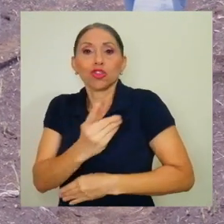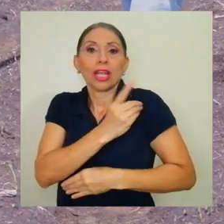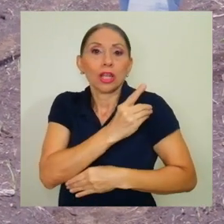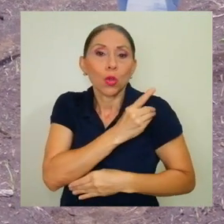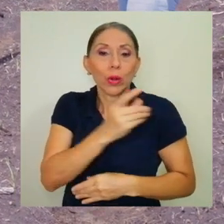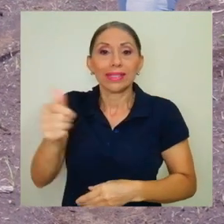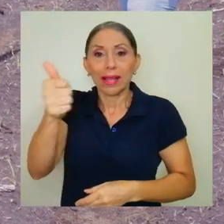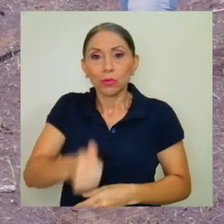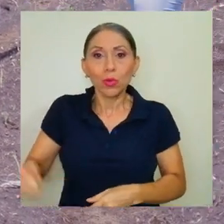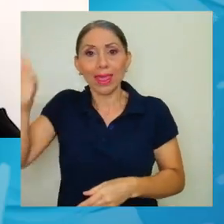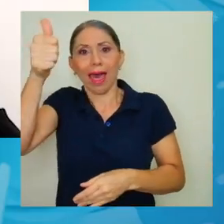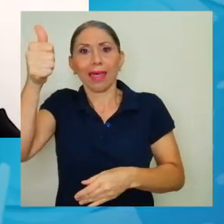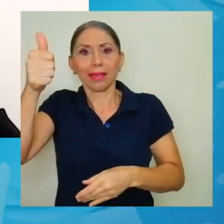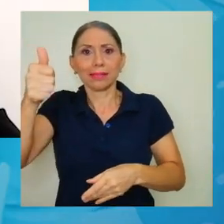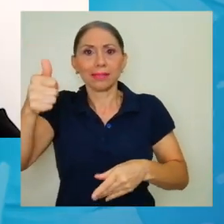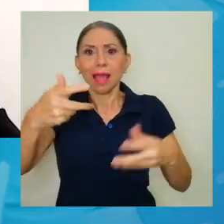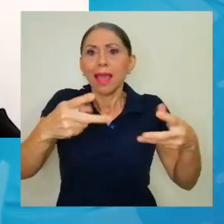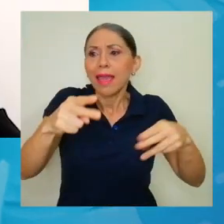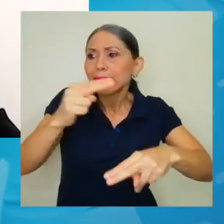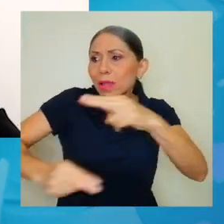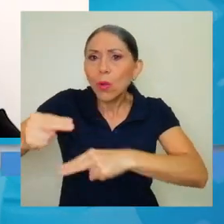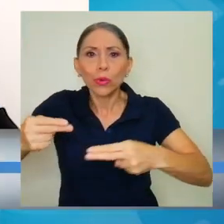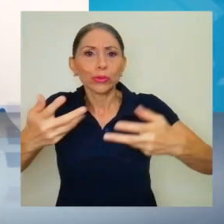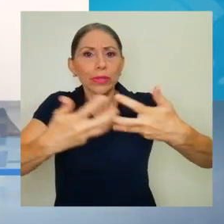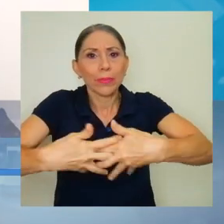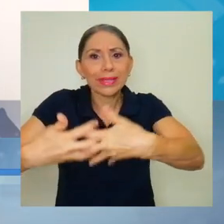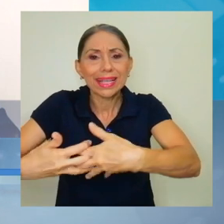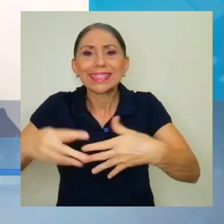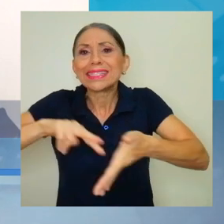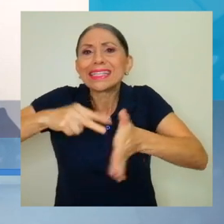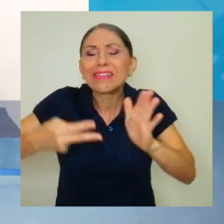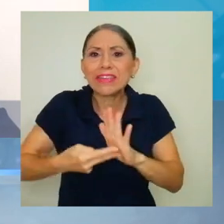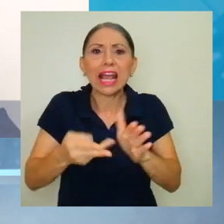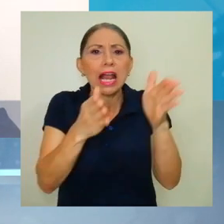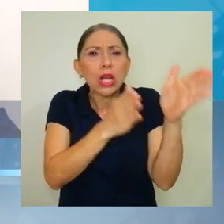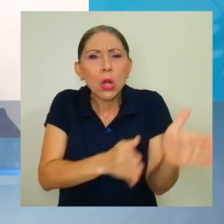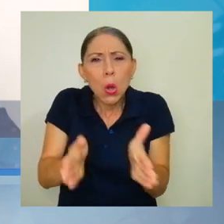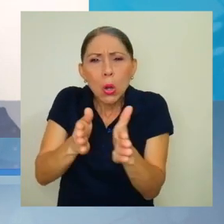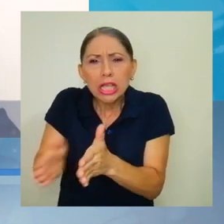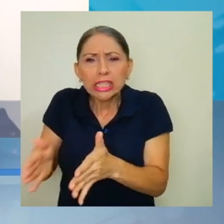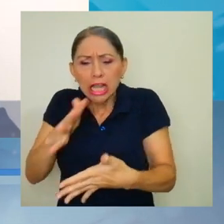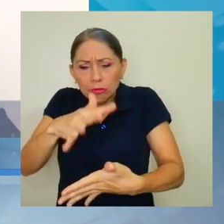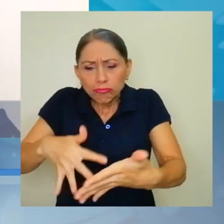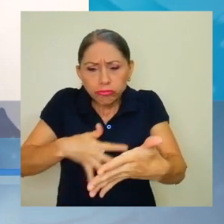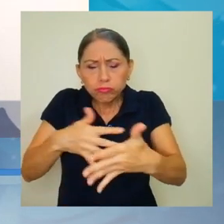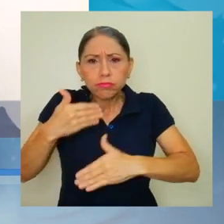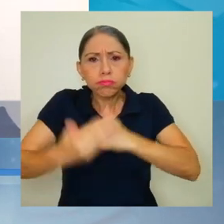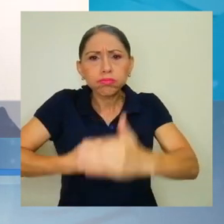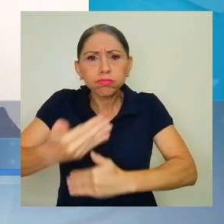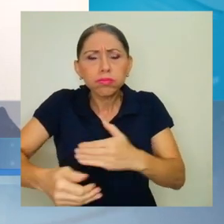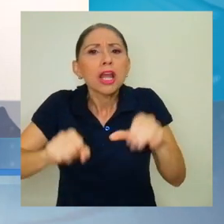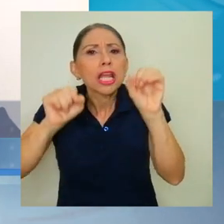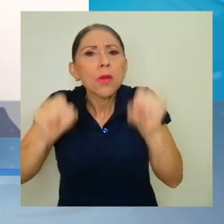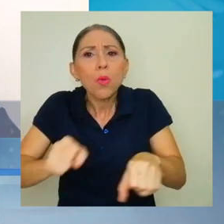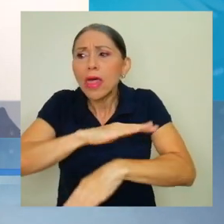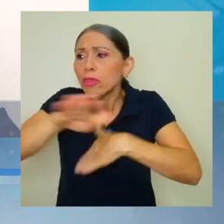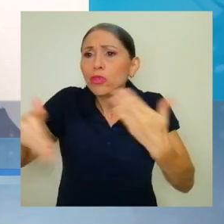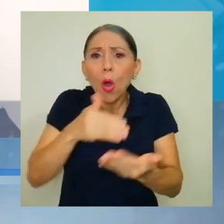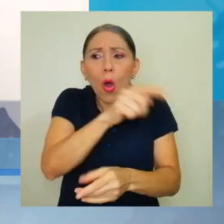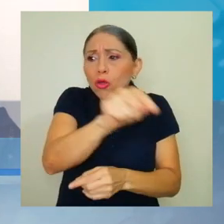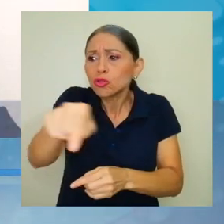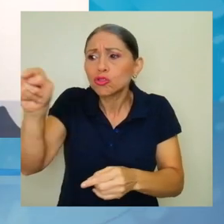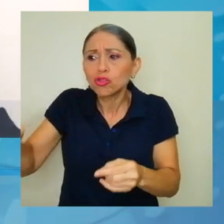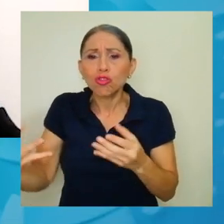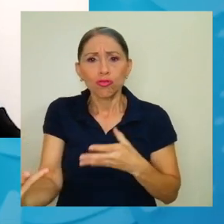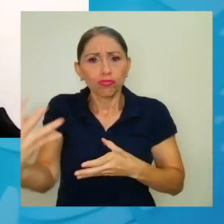empleadores incluso. Entonces, es hacer una gran logística, una gran organización que permita obtener las voces de todas